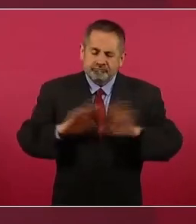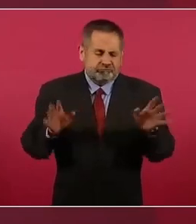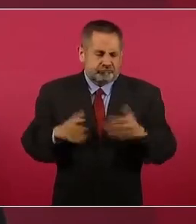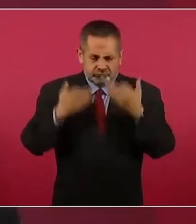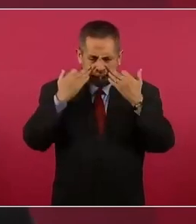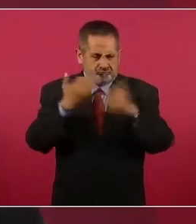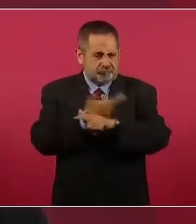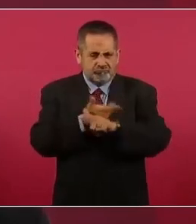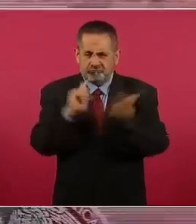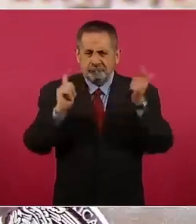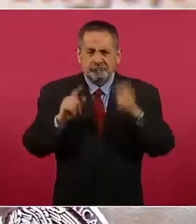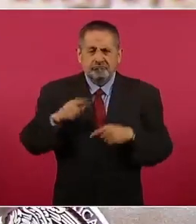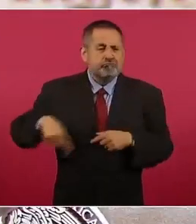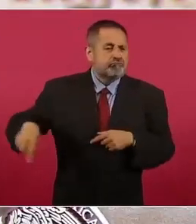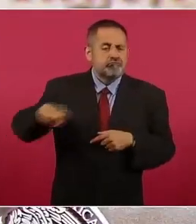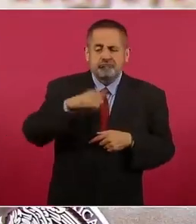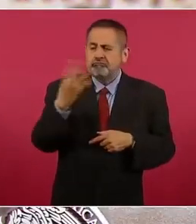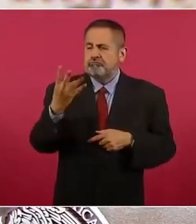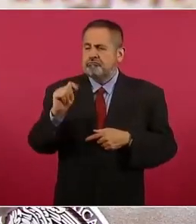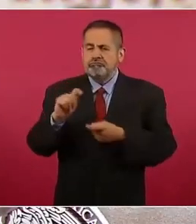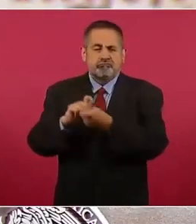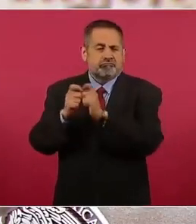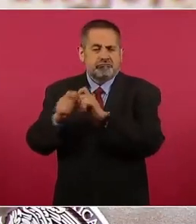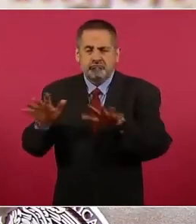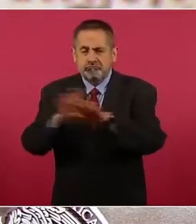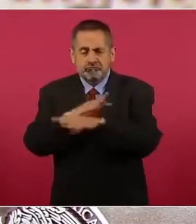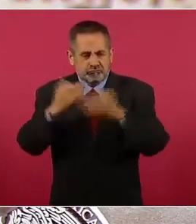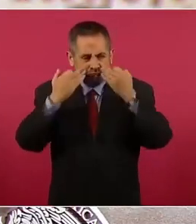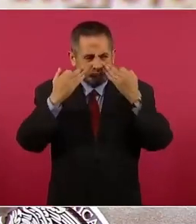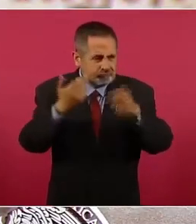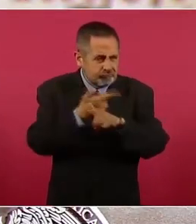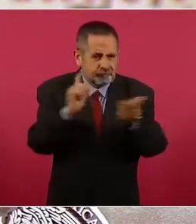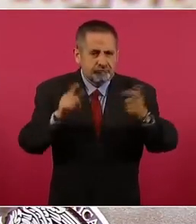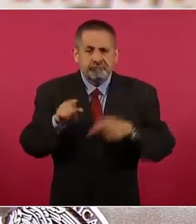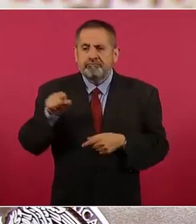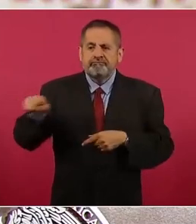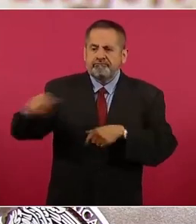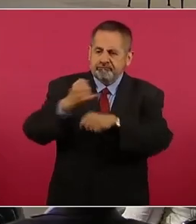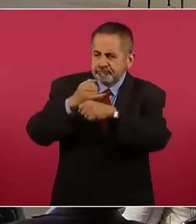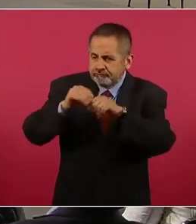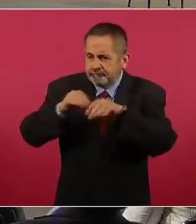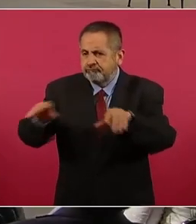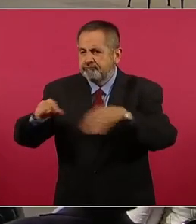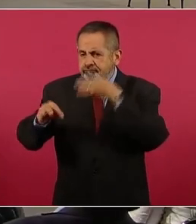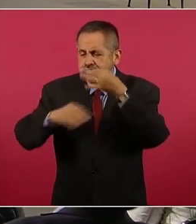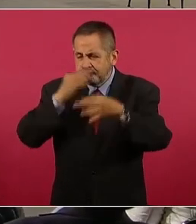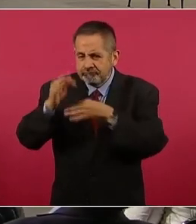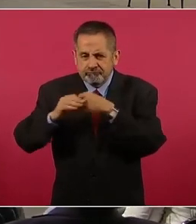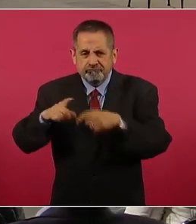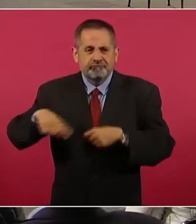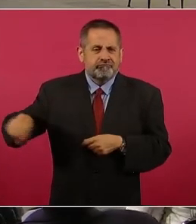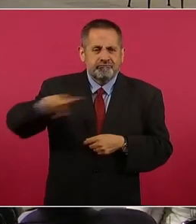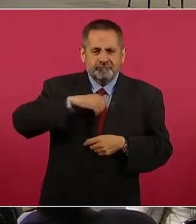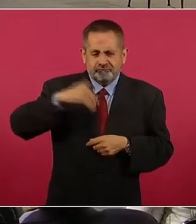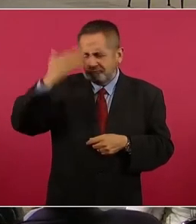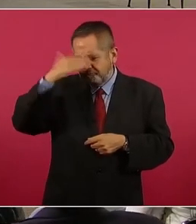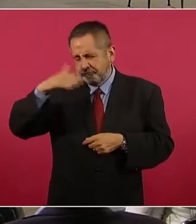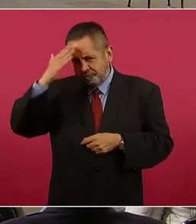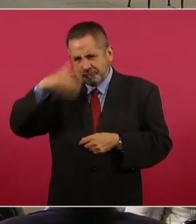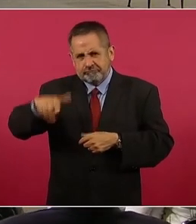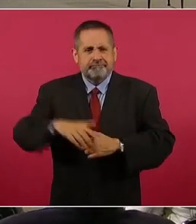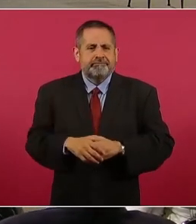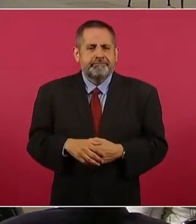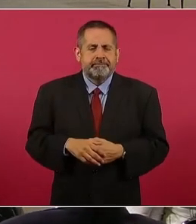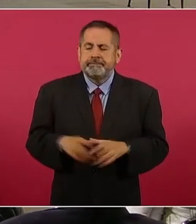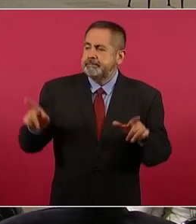Transformación de la Vida Pública de México para formar ciudadanos informados y conscientes. Es